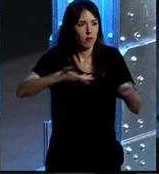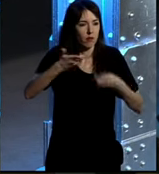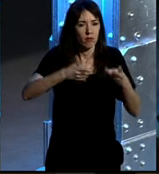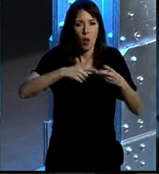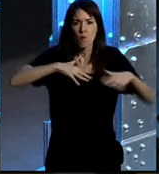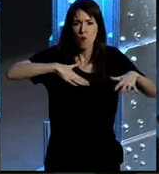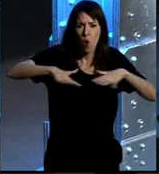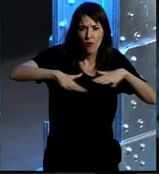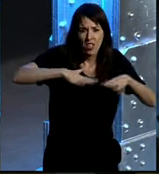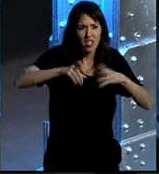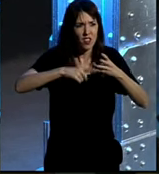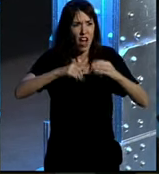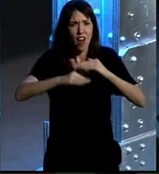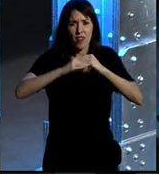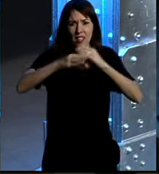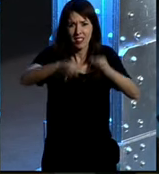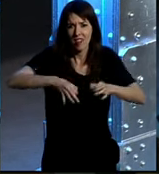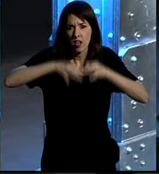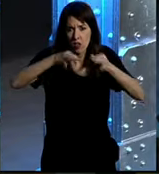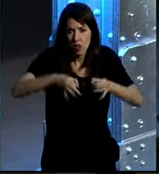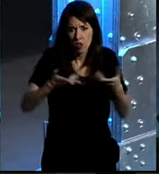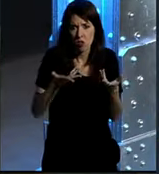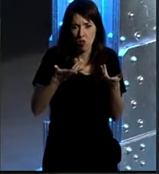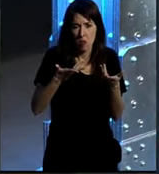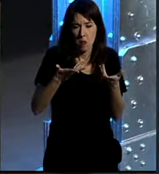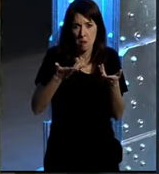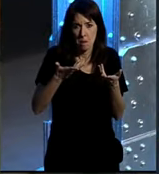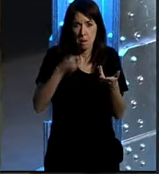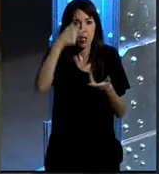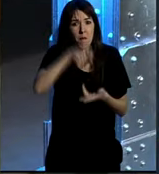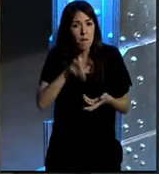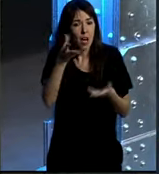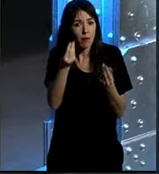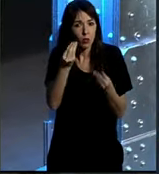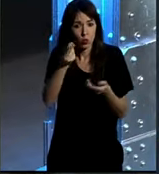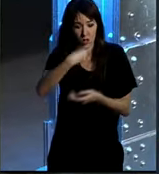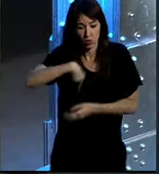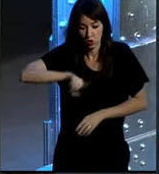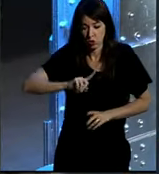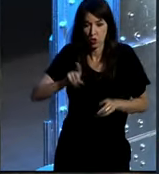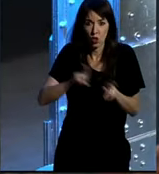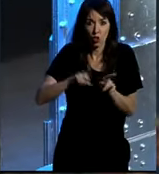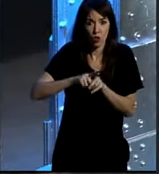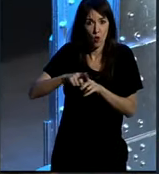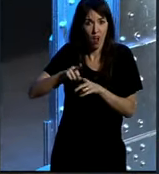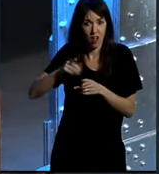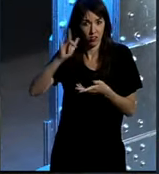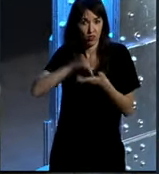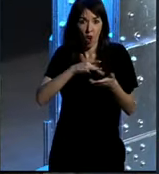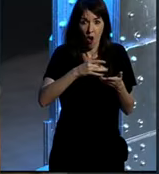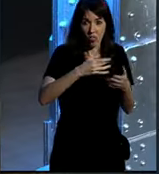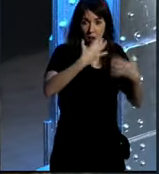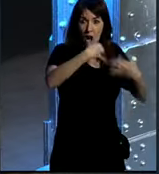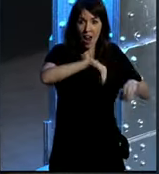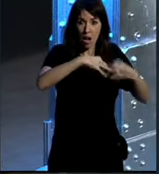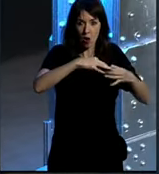movilidad, de estandarización. Bueno, muchos términos que aquellos que somos de la generación analógica, pues